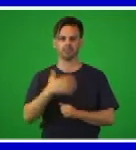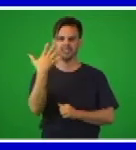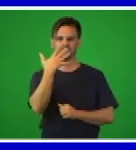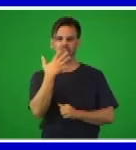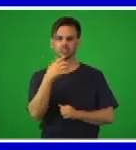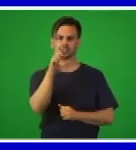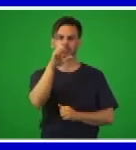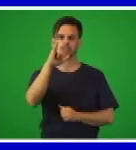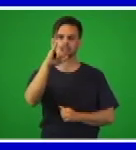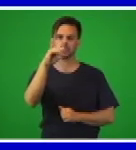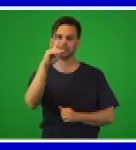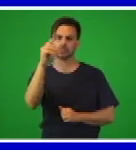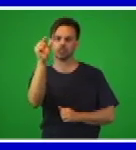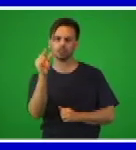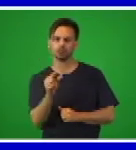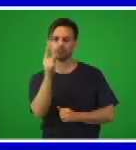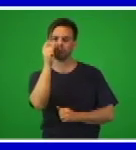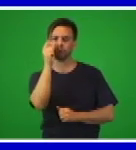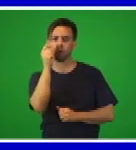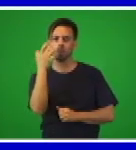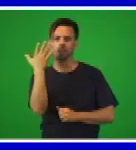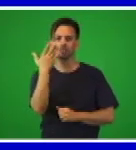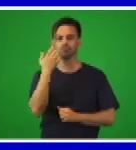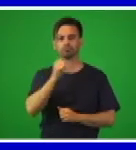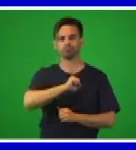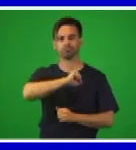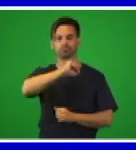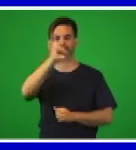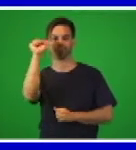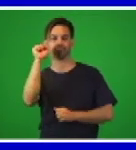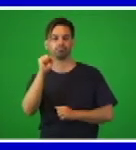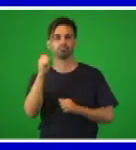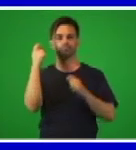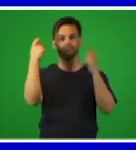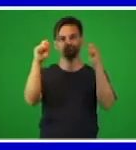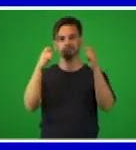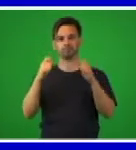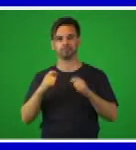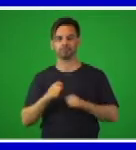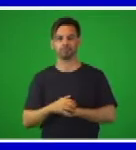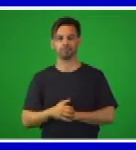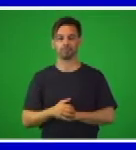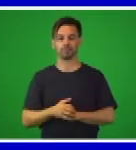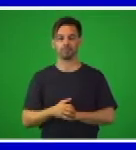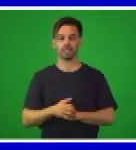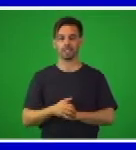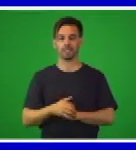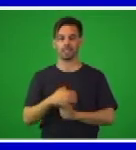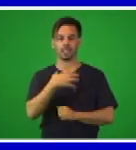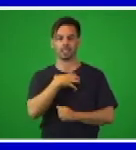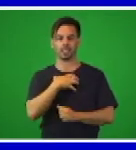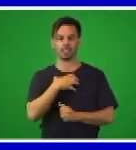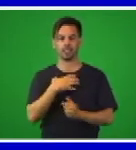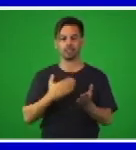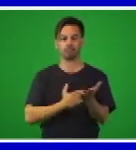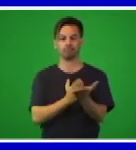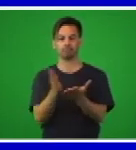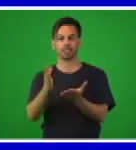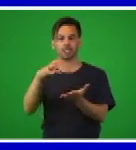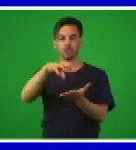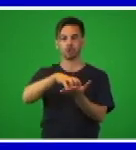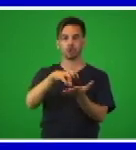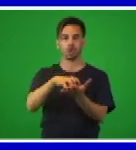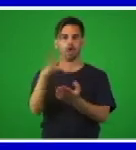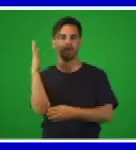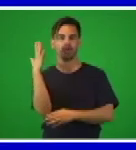es un personaje de leyendas que recorre las ciudades y los campos con un grupo de guerreros. Para poder llegar al mensaje